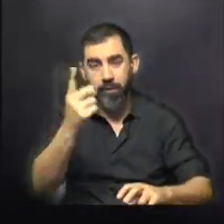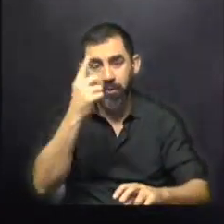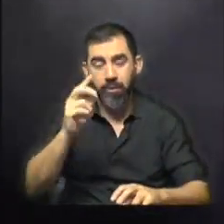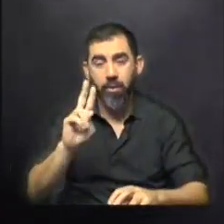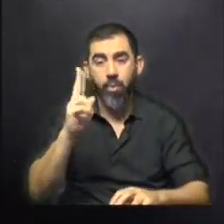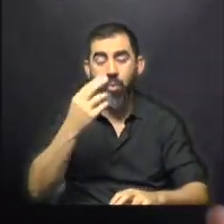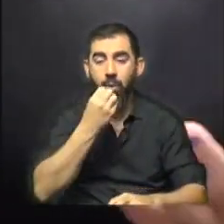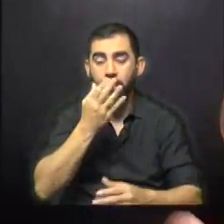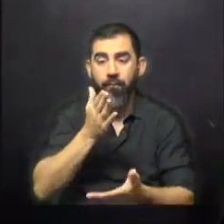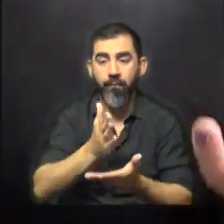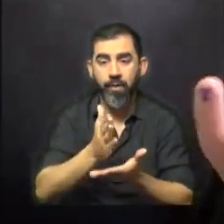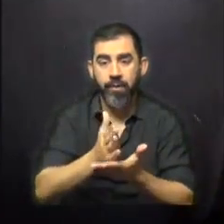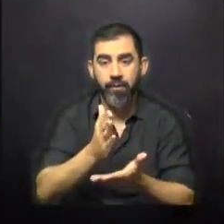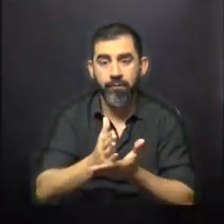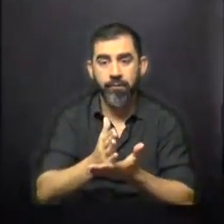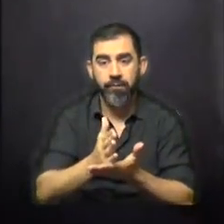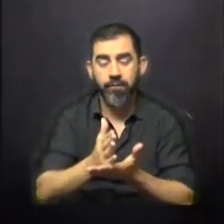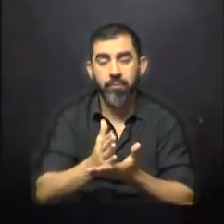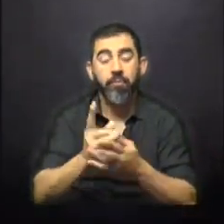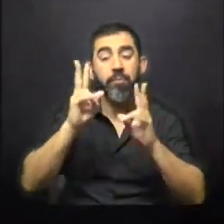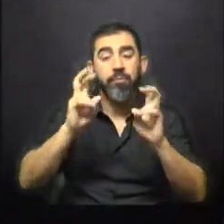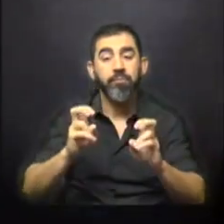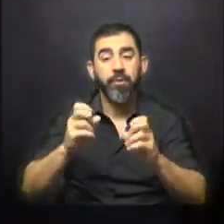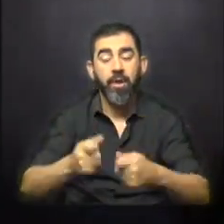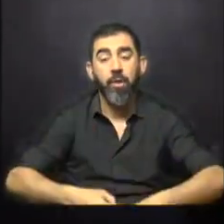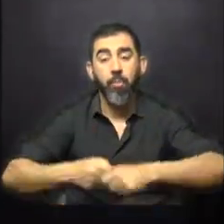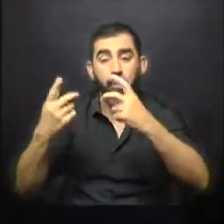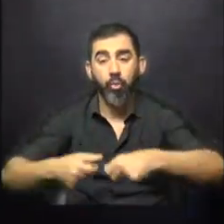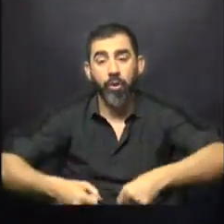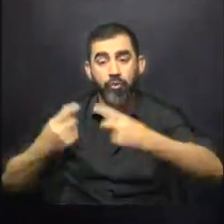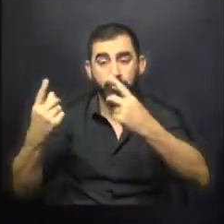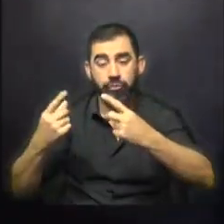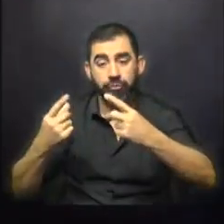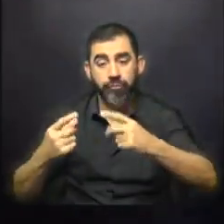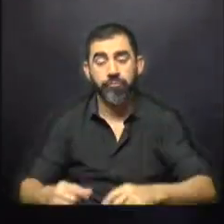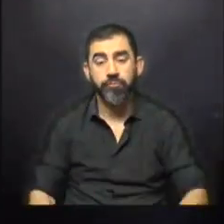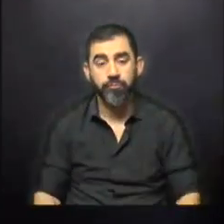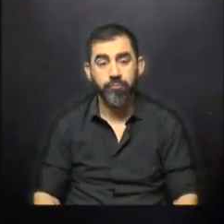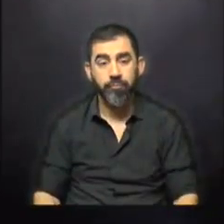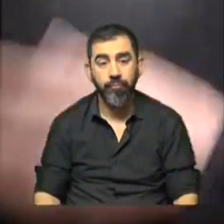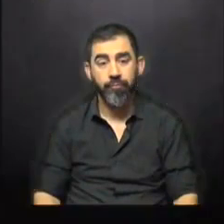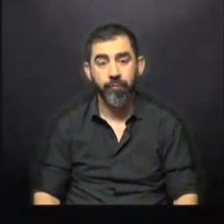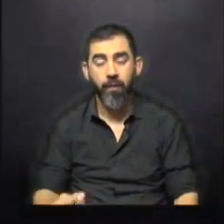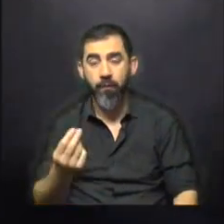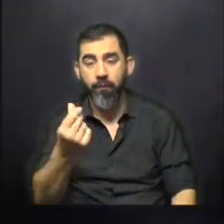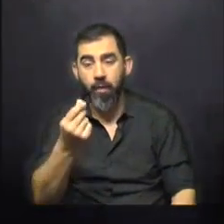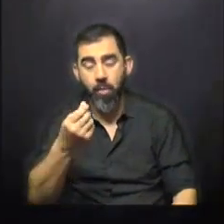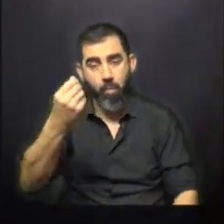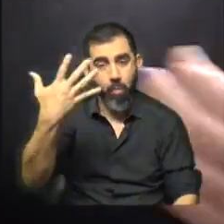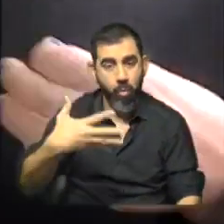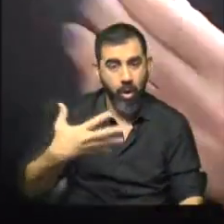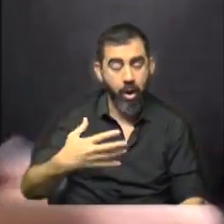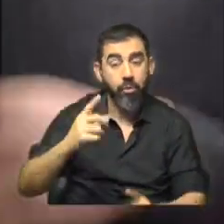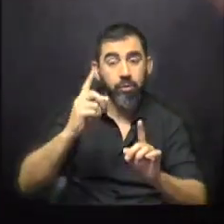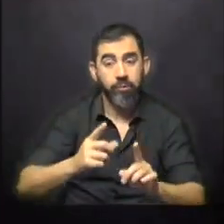ha beneficiado por el lado de las exportaciones de bienes, fundamentalmente, de precios muy elevados y